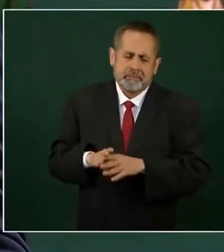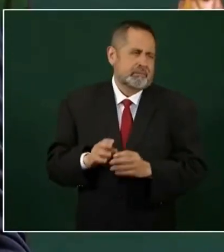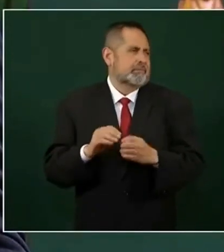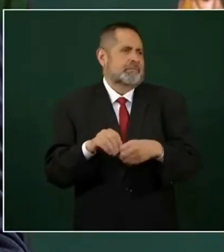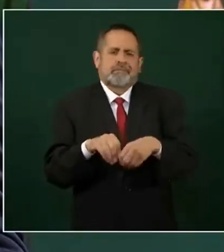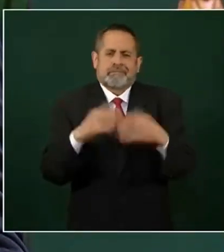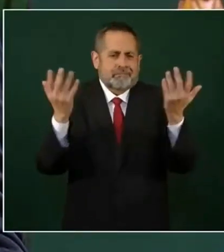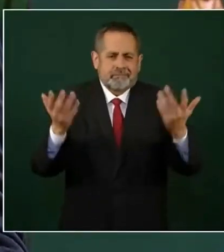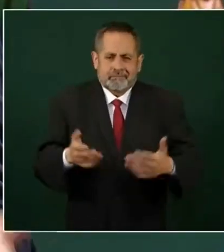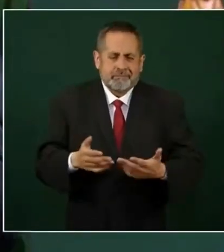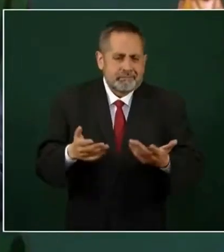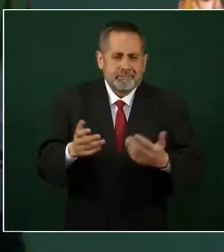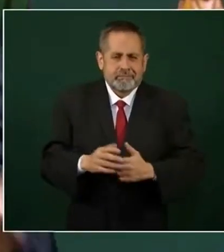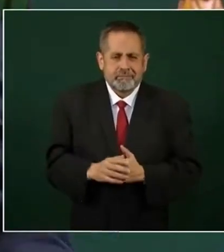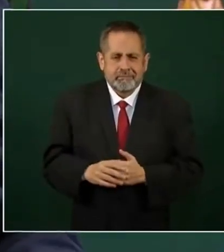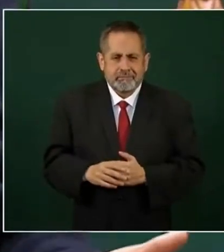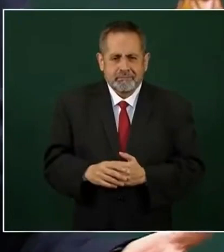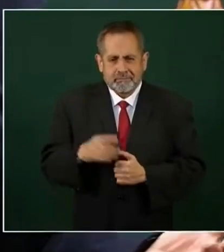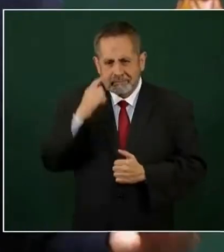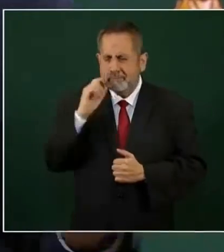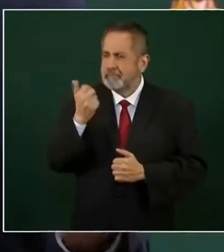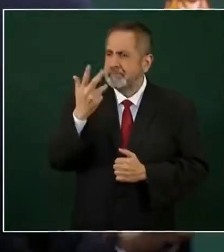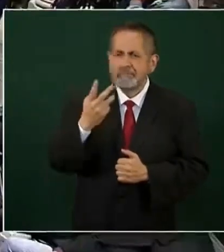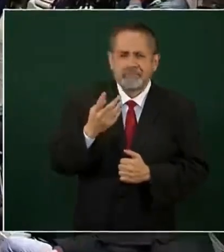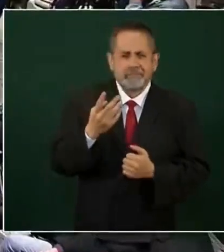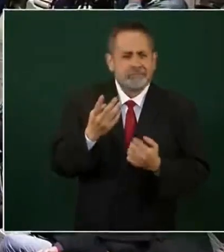calles? ¿Cómo no van a poner